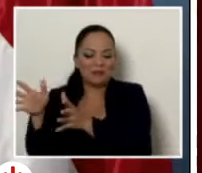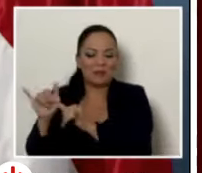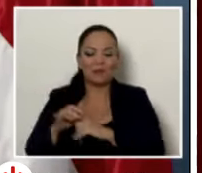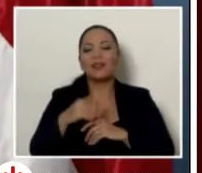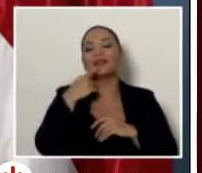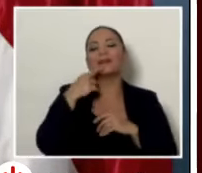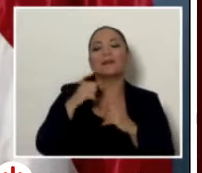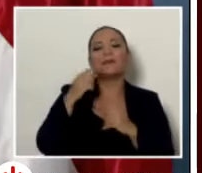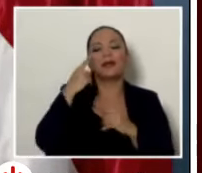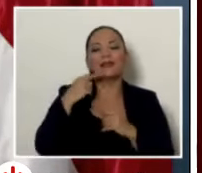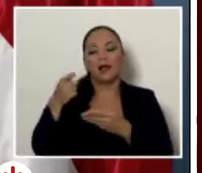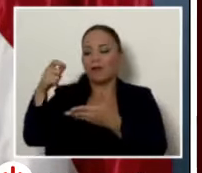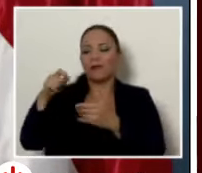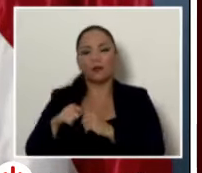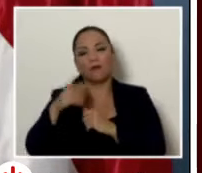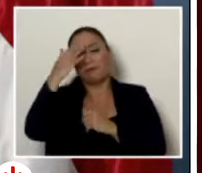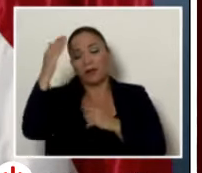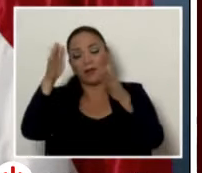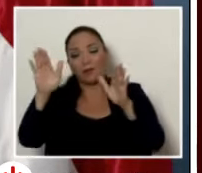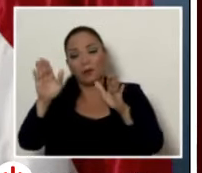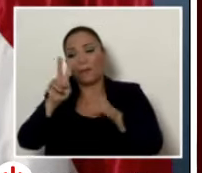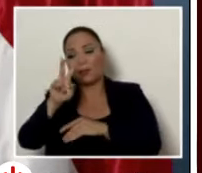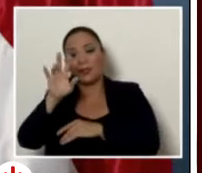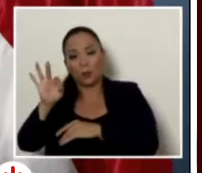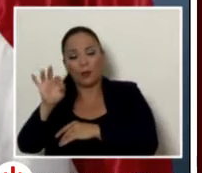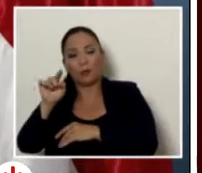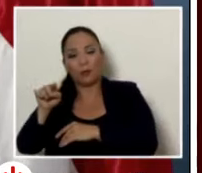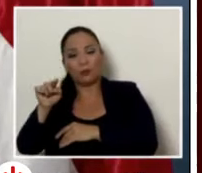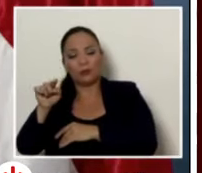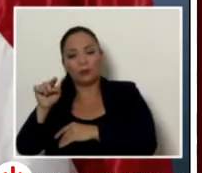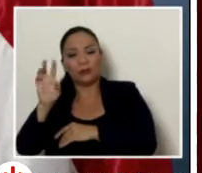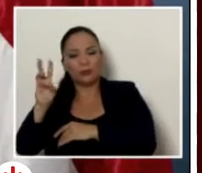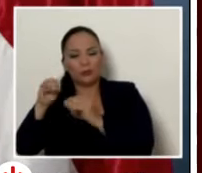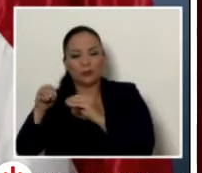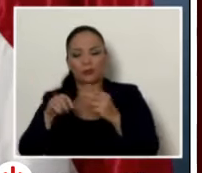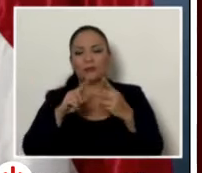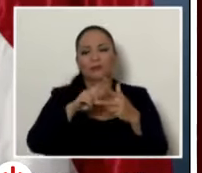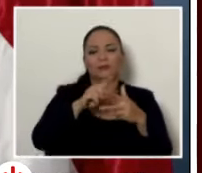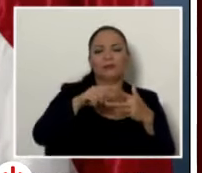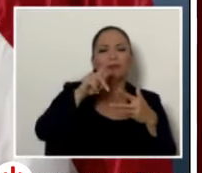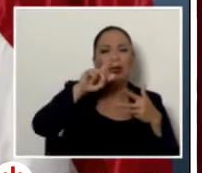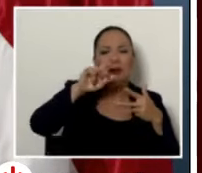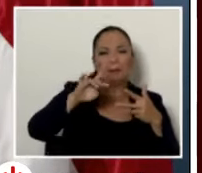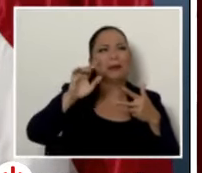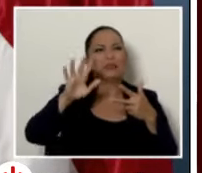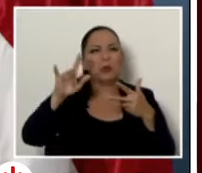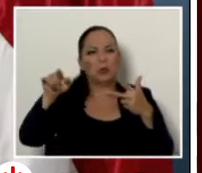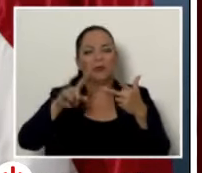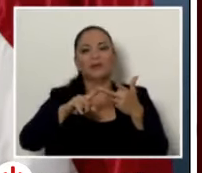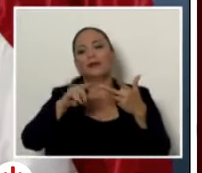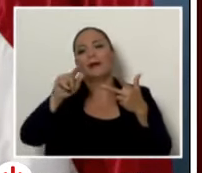frente amplio 29.6% PLP 15.6 el PUSC 24